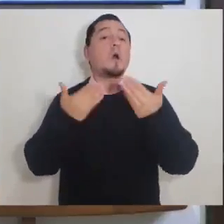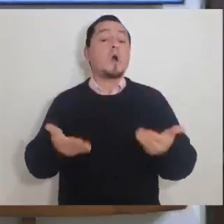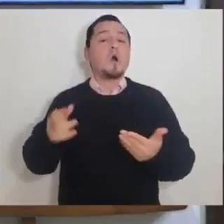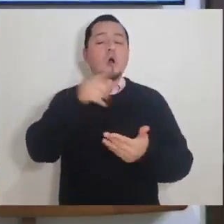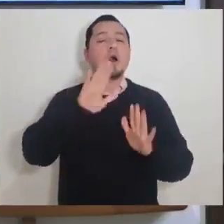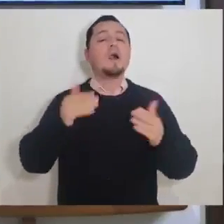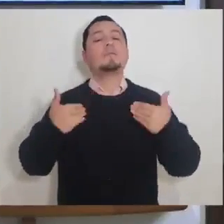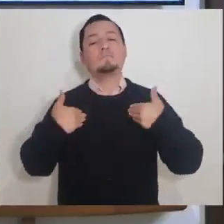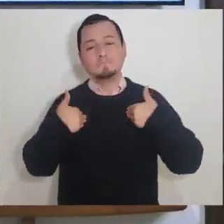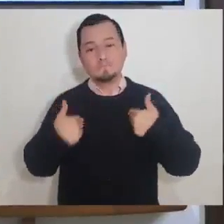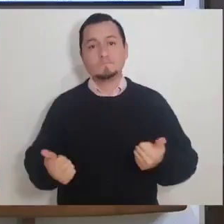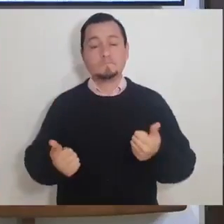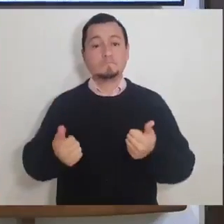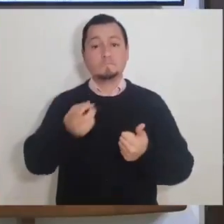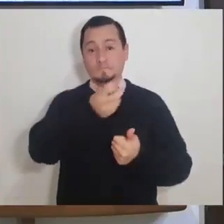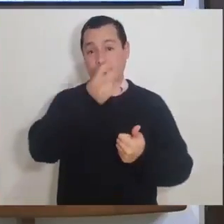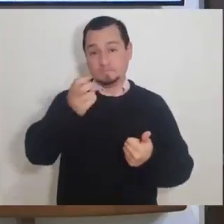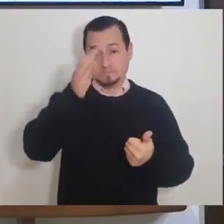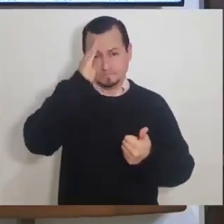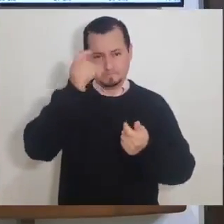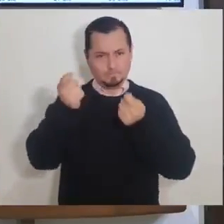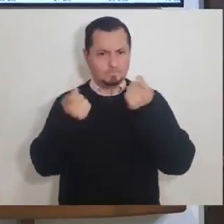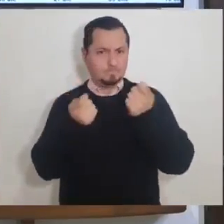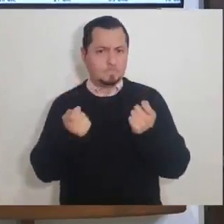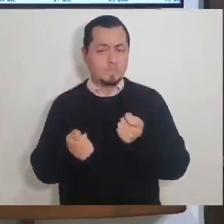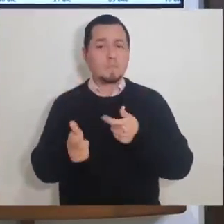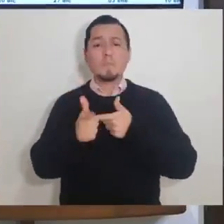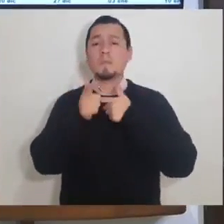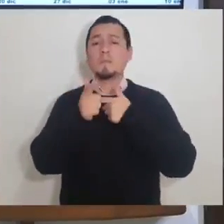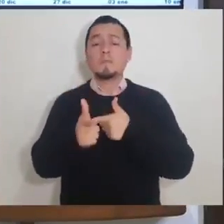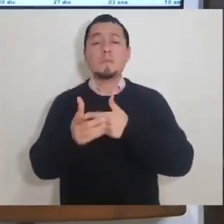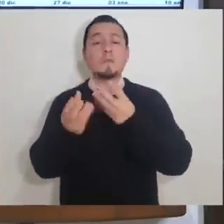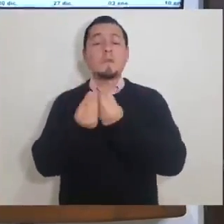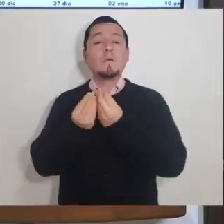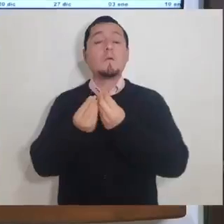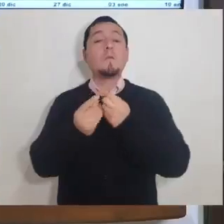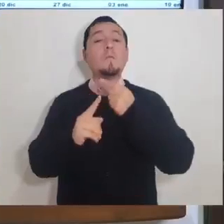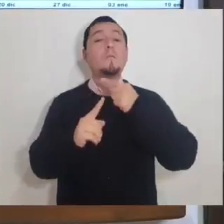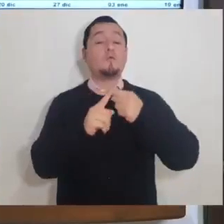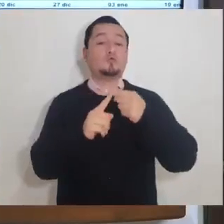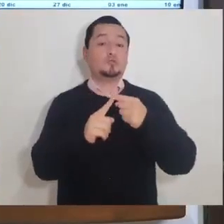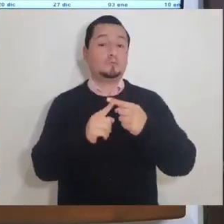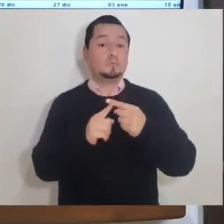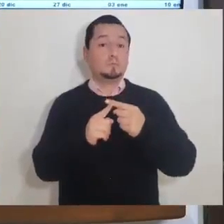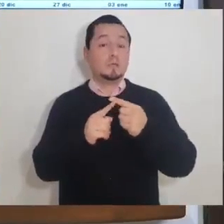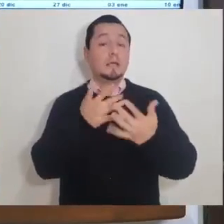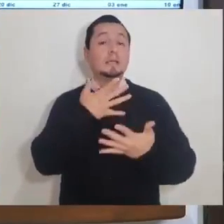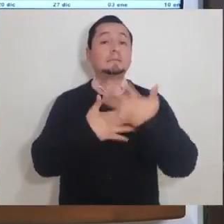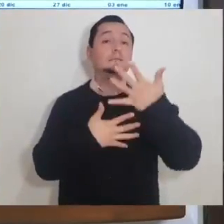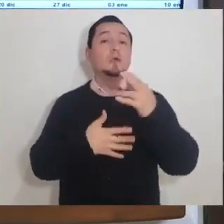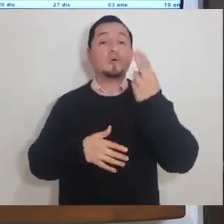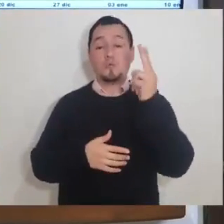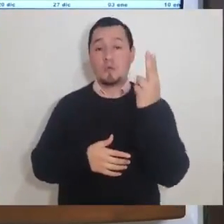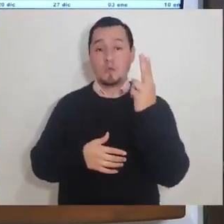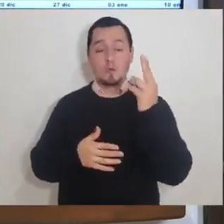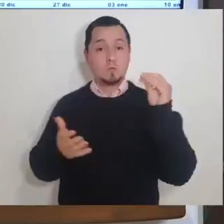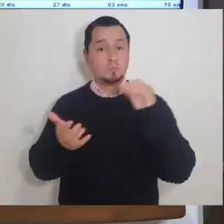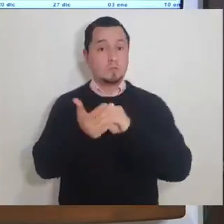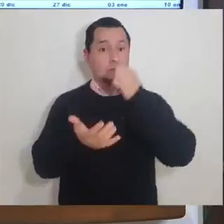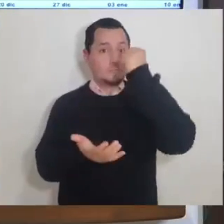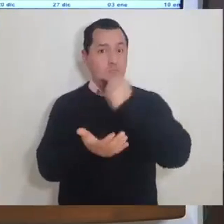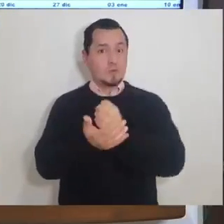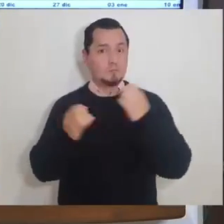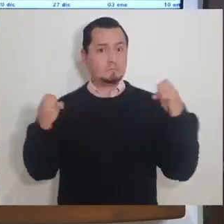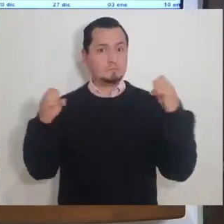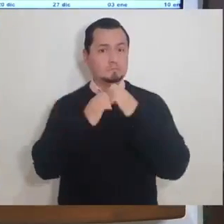es muy importante también entender que esta misma dinámica se generó en la tasa de positividad. El 15 de noviembre,